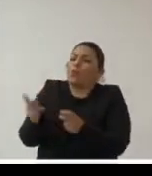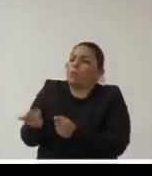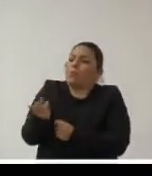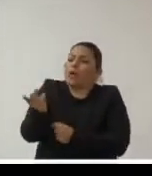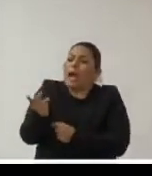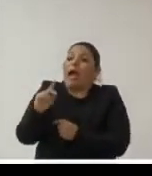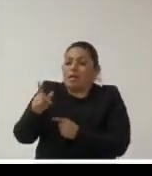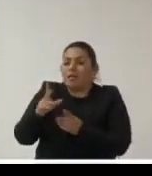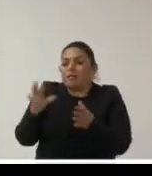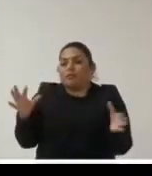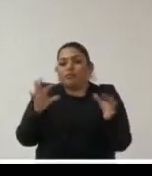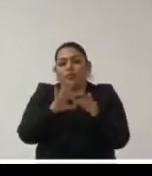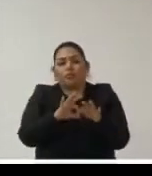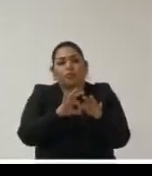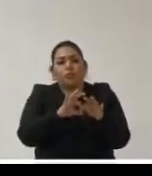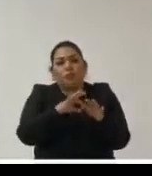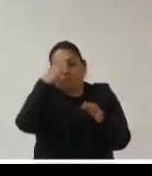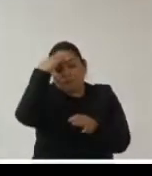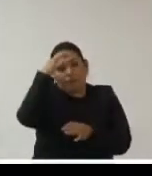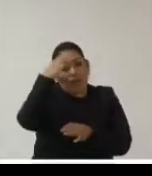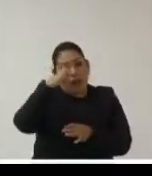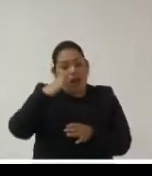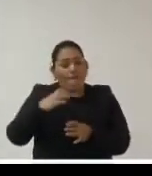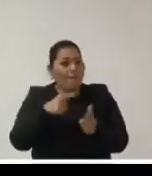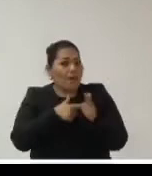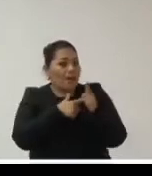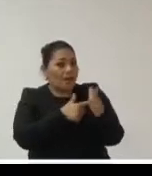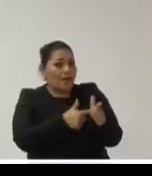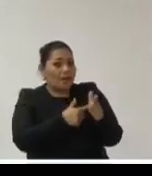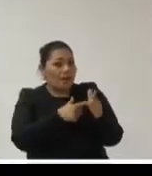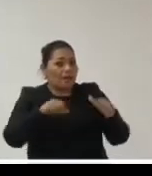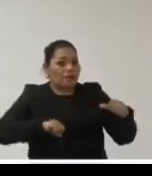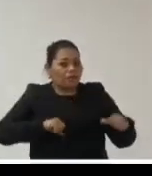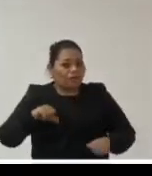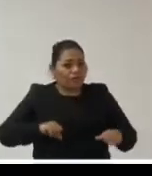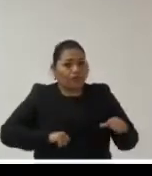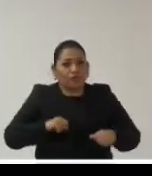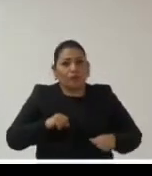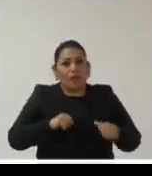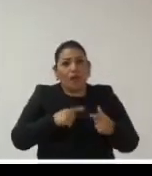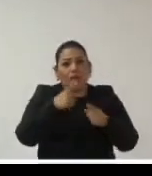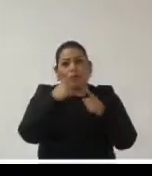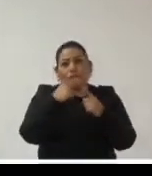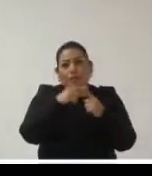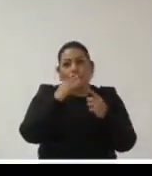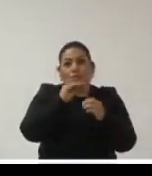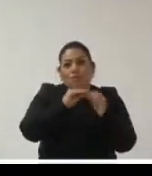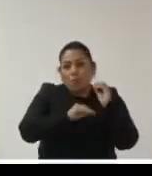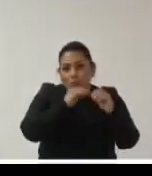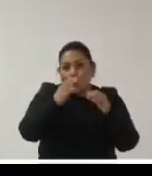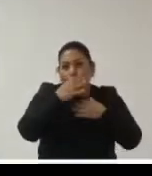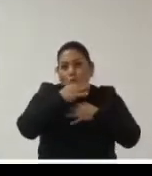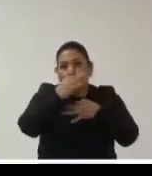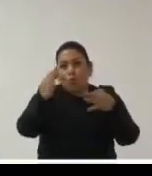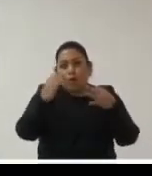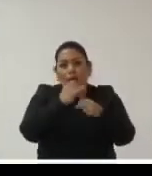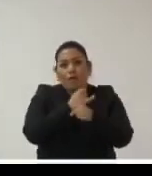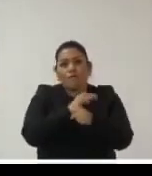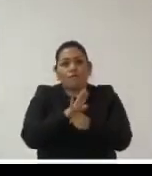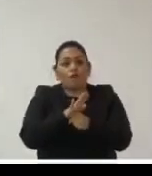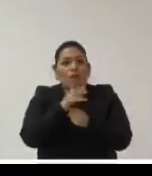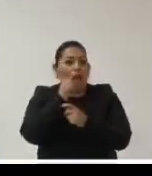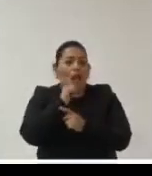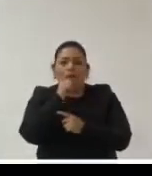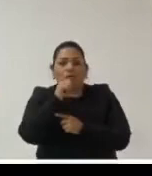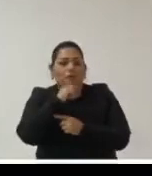hacia transparencia proactiva y no solamente en transparencia activa que establece ciertos plazos de publicación de información que no